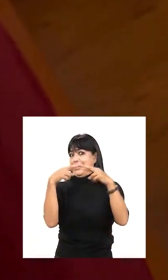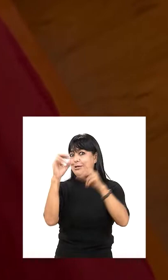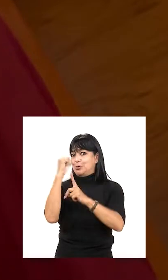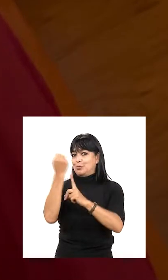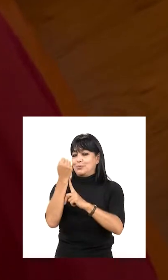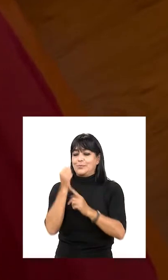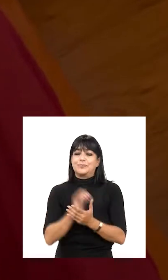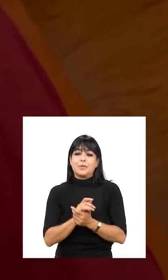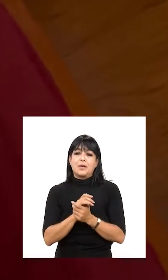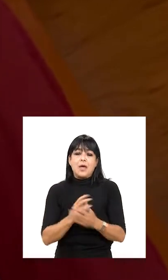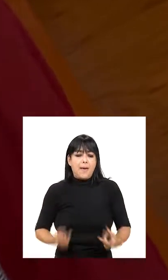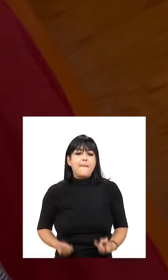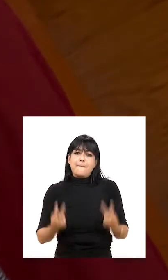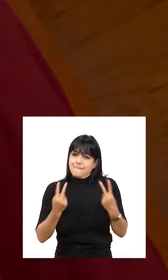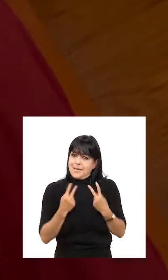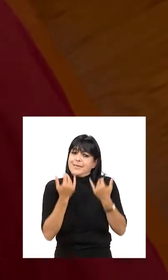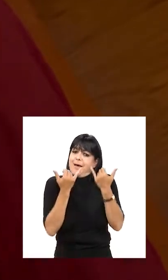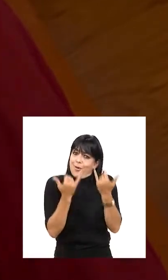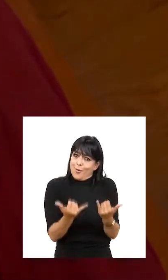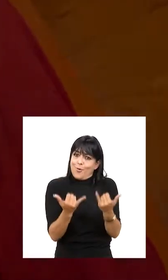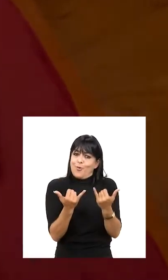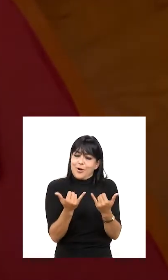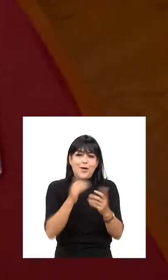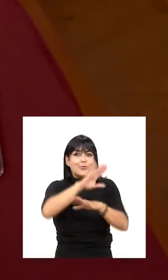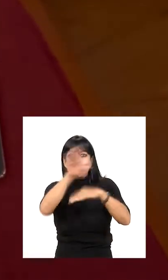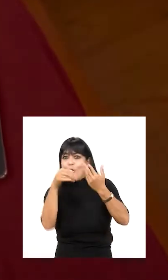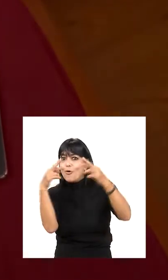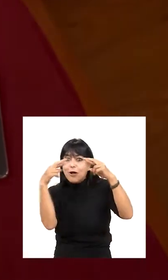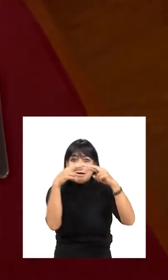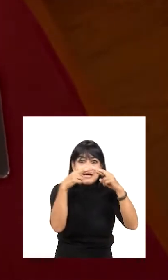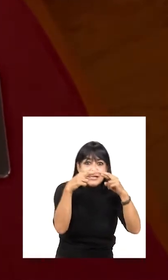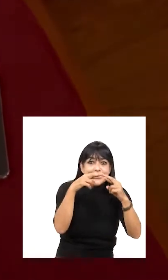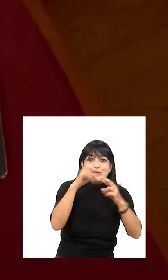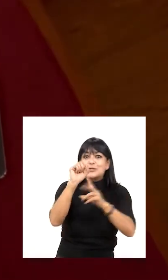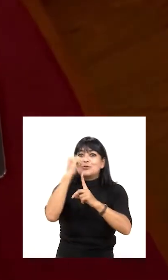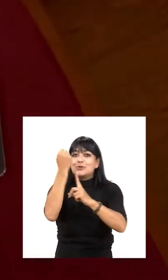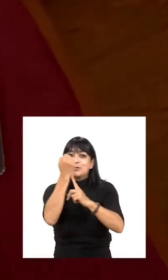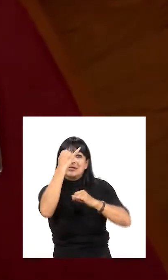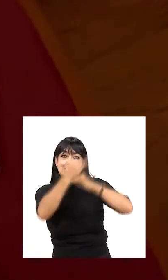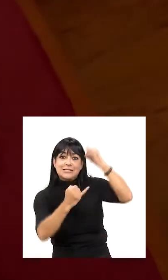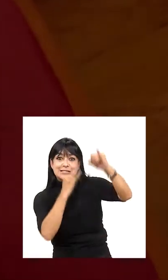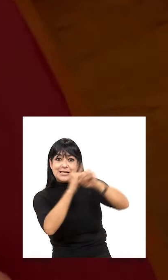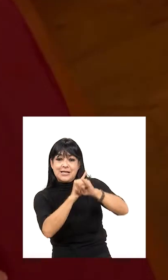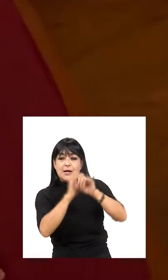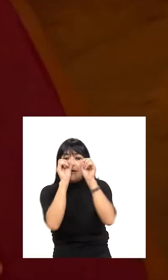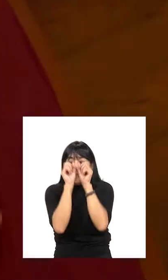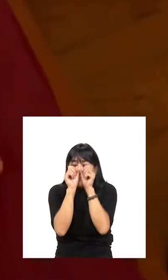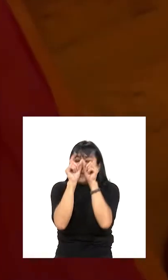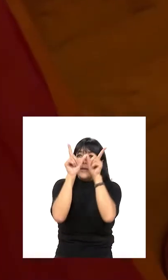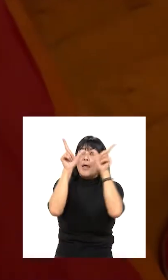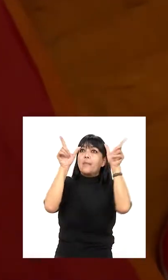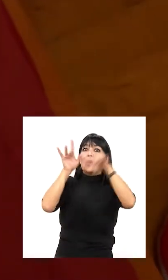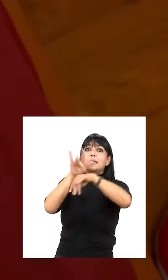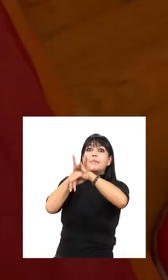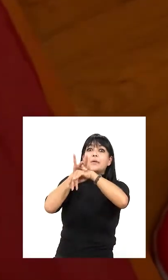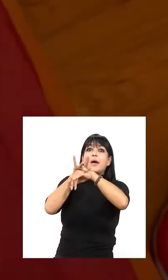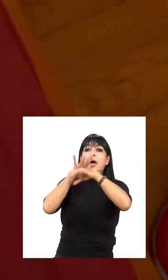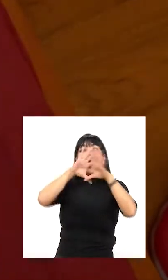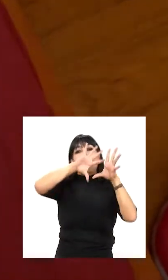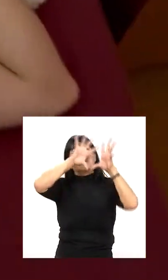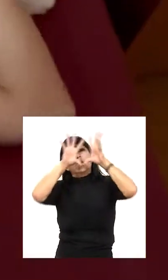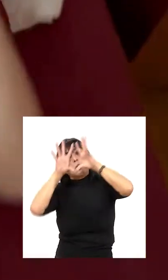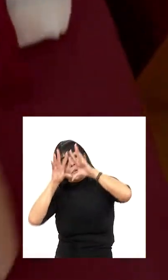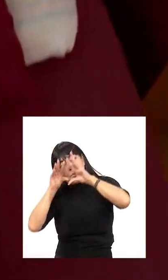SOCIALES Nuestra vida actual gira en torno a las redes sociales de Internet. Desde que nos despertamos